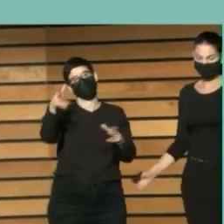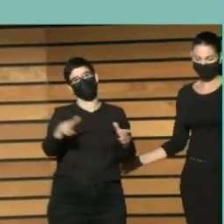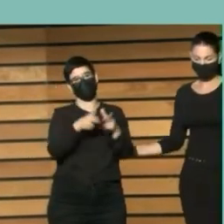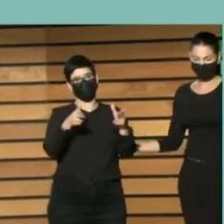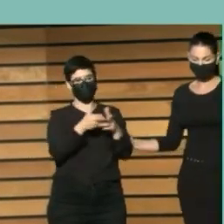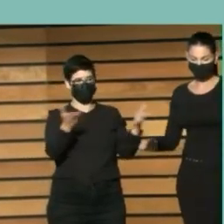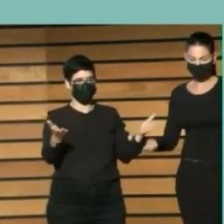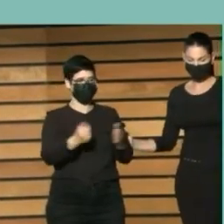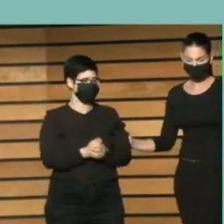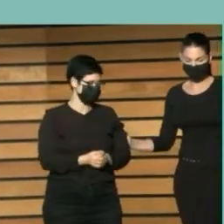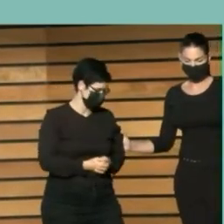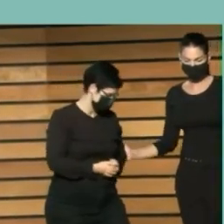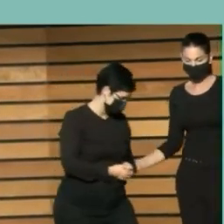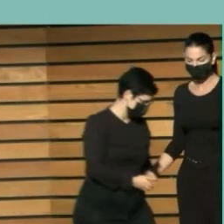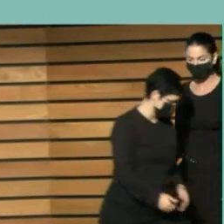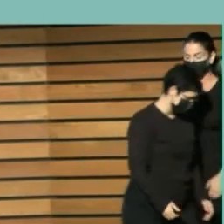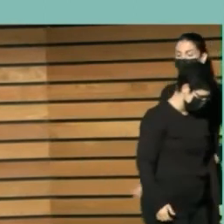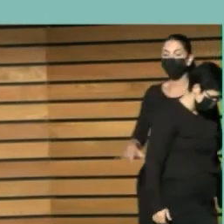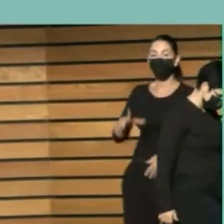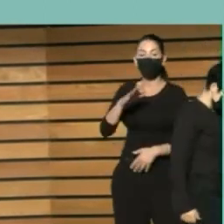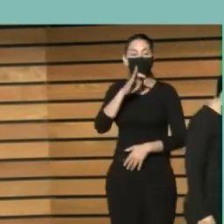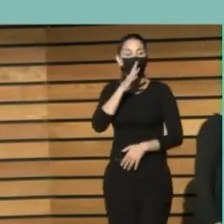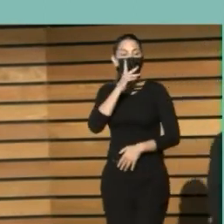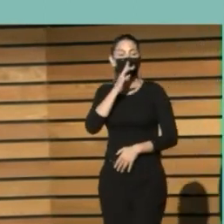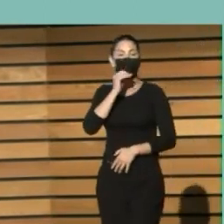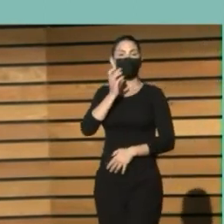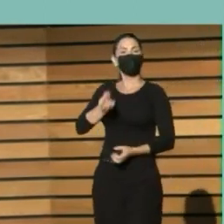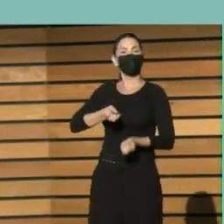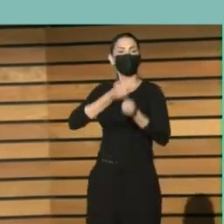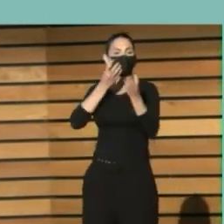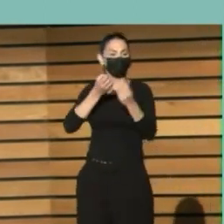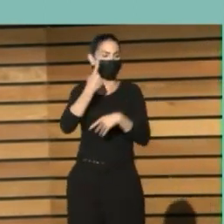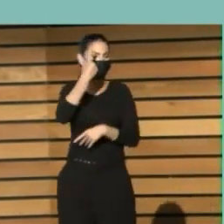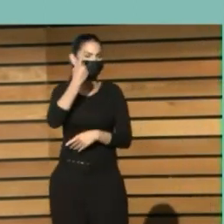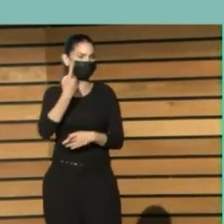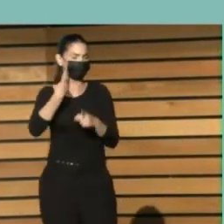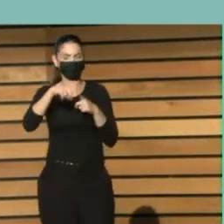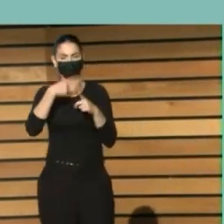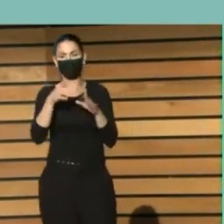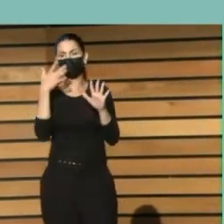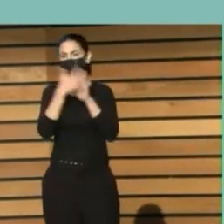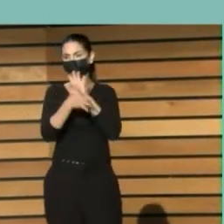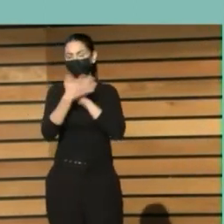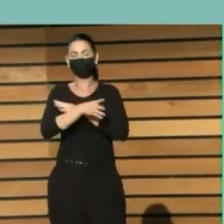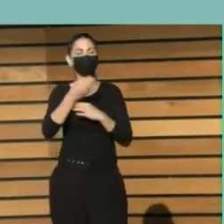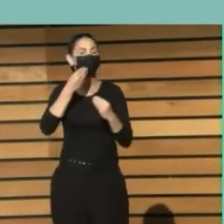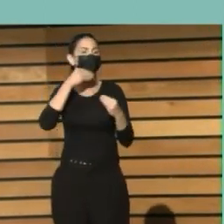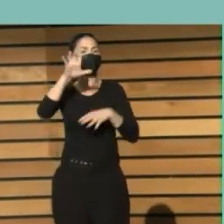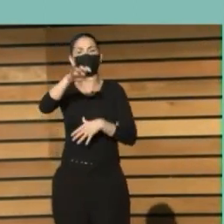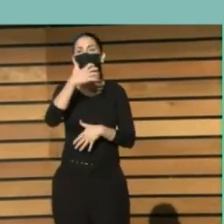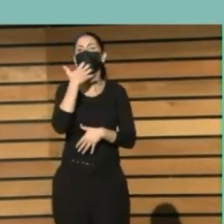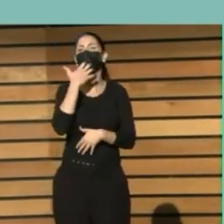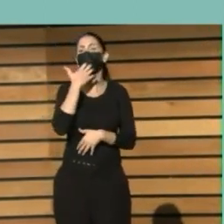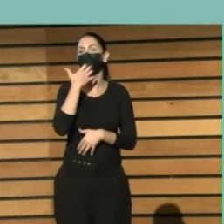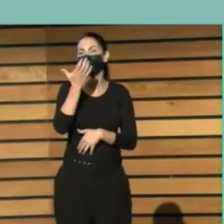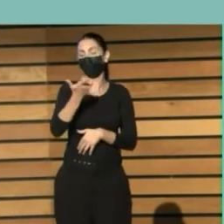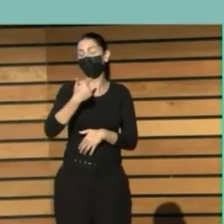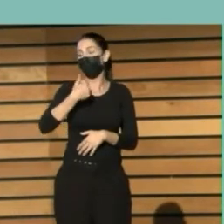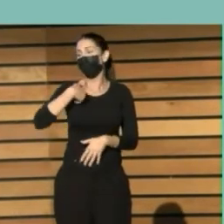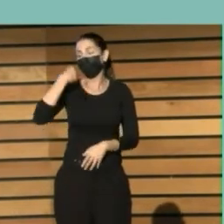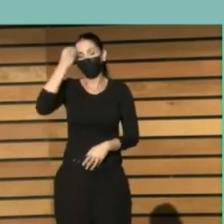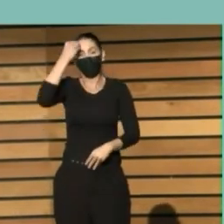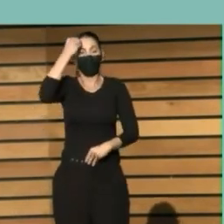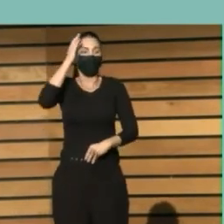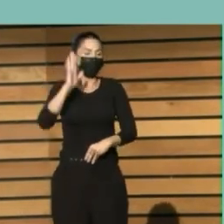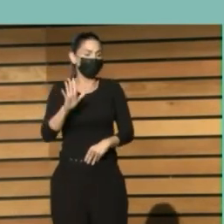A continuación, habrá un relato aquí y yo os hablaré de otra cosa. En vez de hablar del relato teórico, os pondré ejemplos, porque me parece también